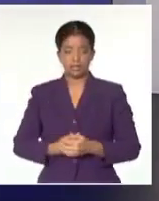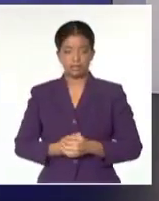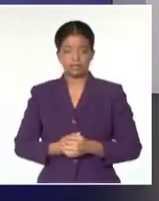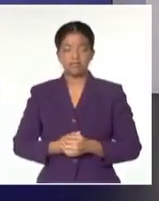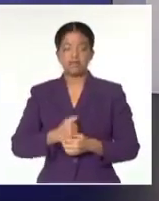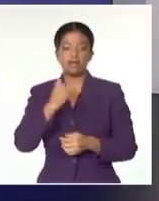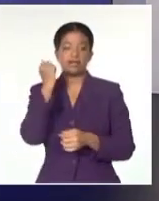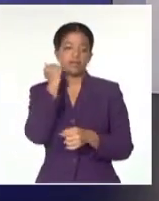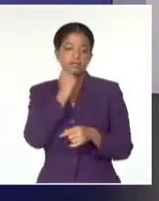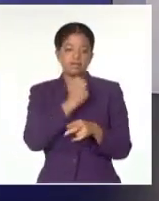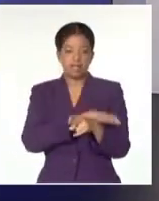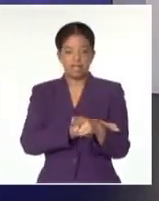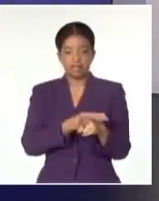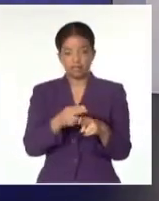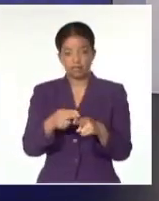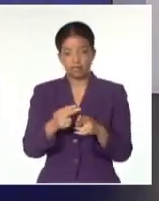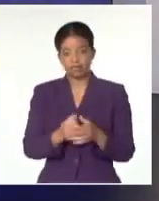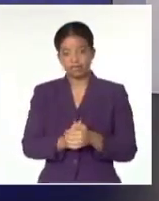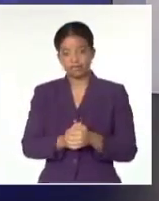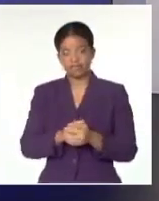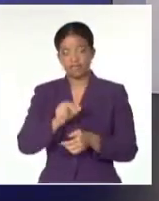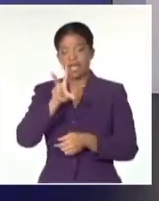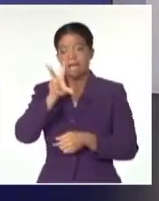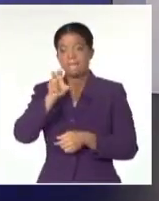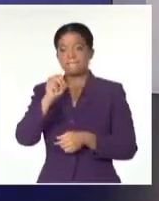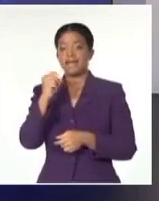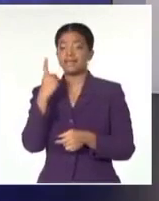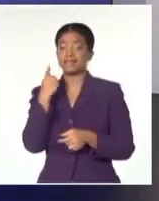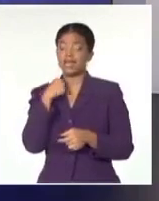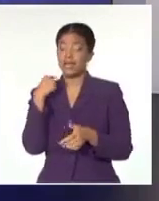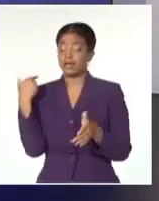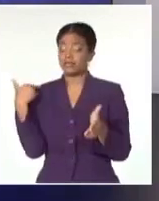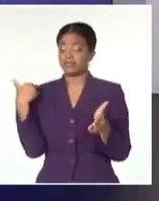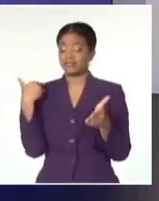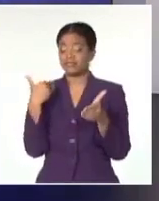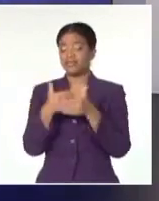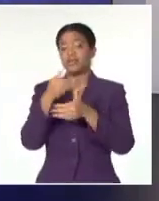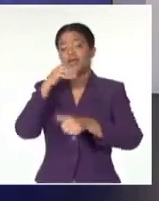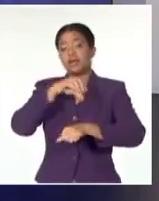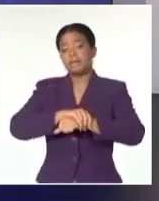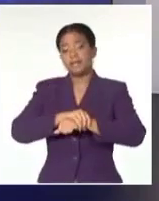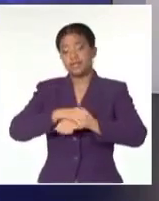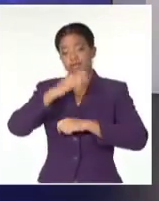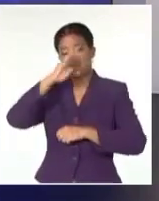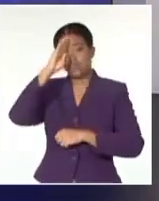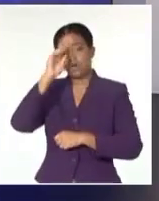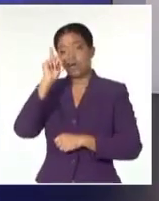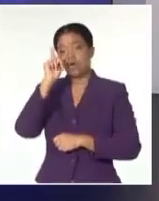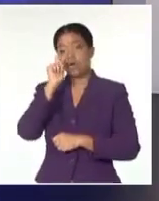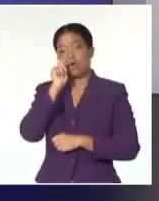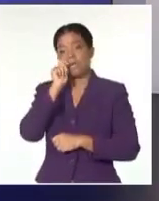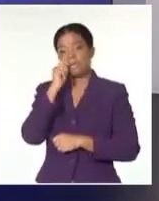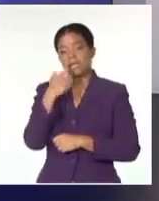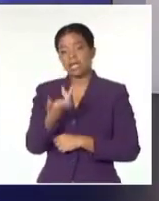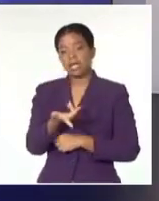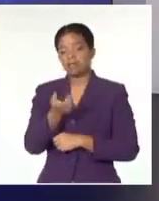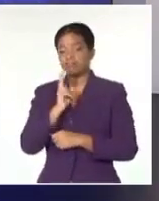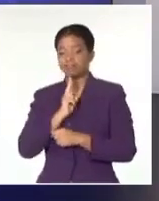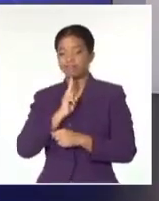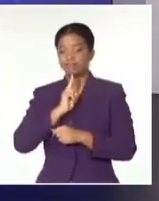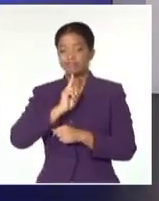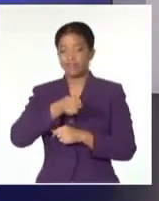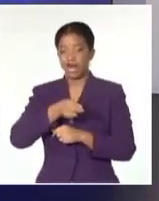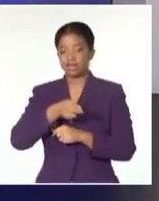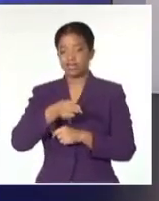historia. Hace unos 20 años, se detuvo en Cuba a un individuo que tenía orientaciones expresas de Magriñá de lanzar,